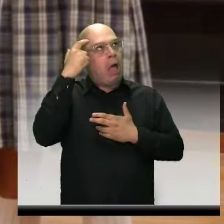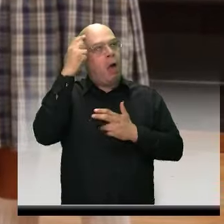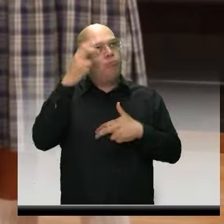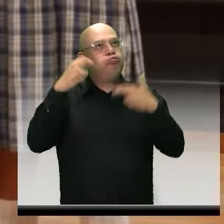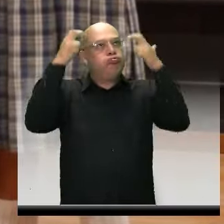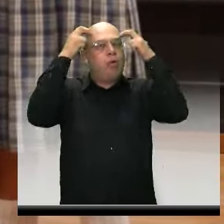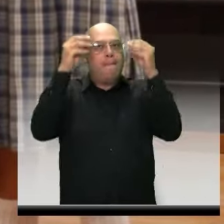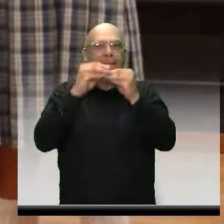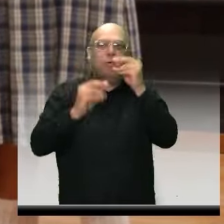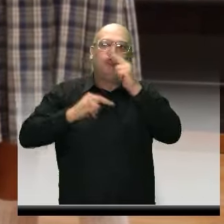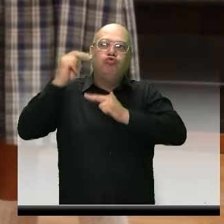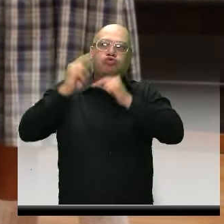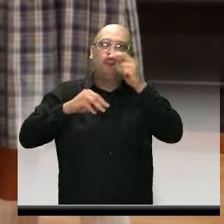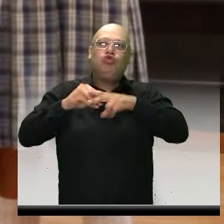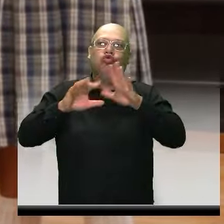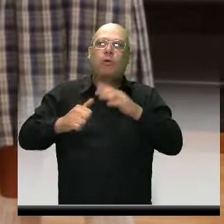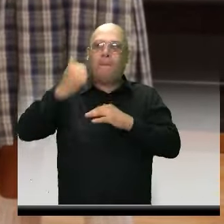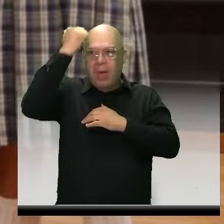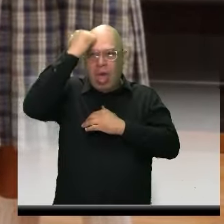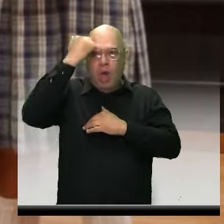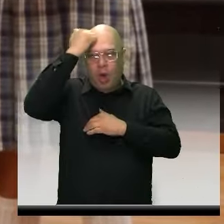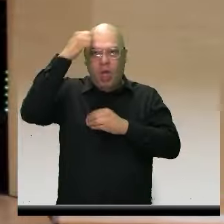nos ayuda a poder resignificar nuestra práxis en el aula y nos ayuda también a desaprender conductas y por supuesto a construir una nueva narrativa en torno a la